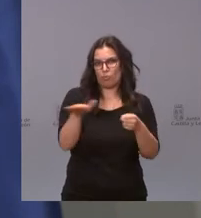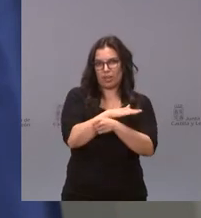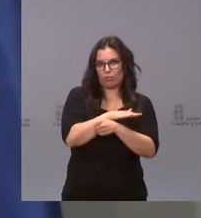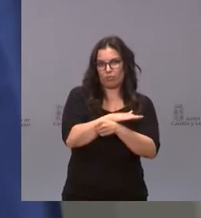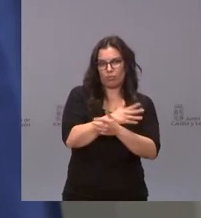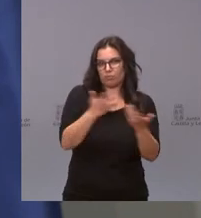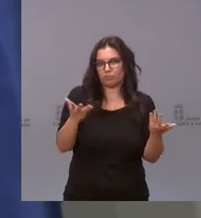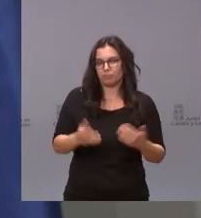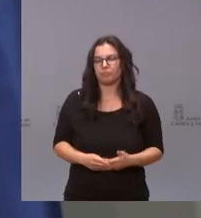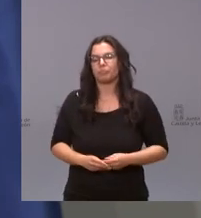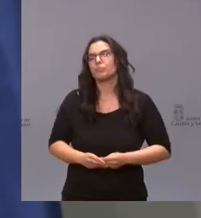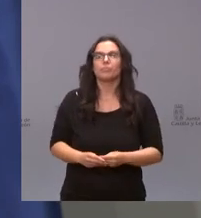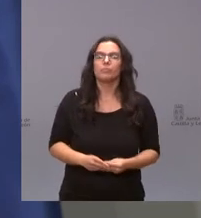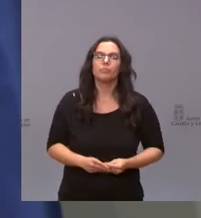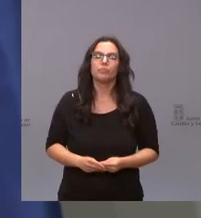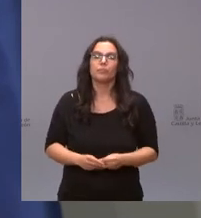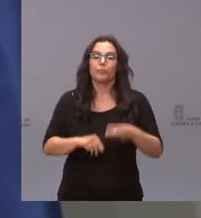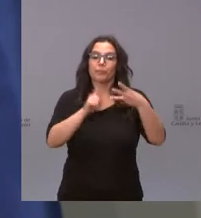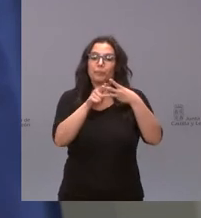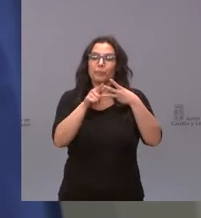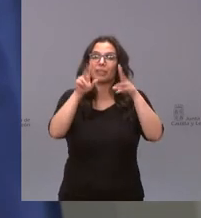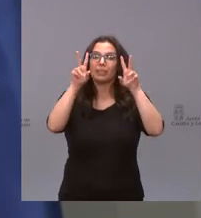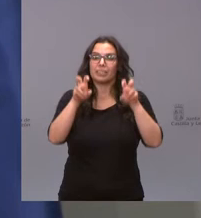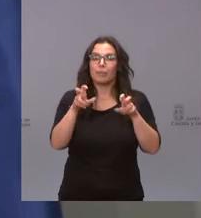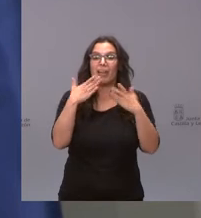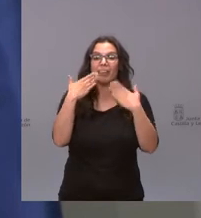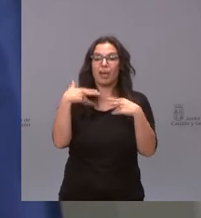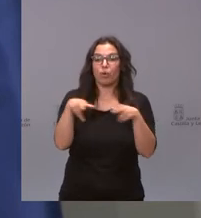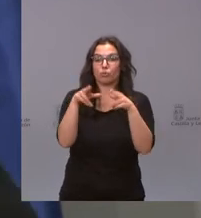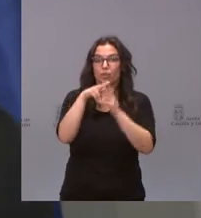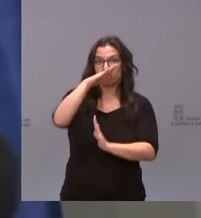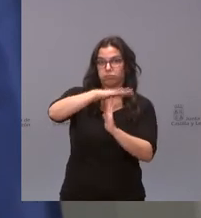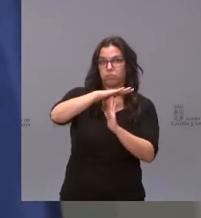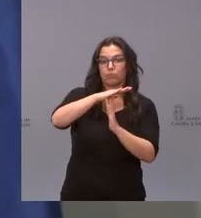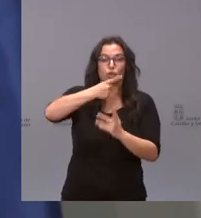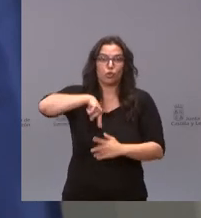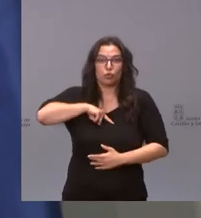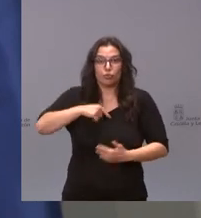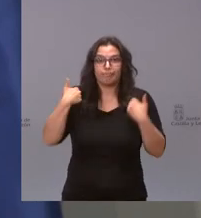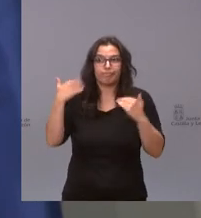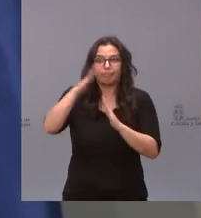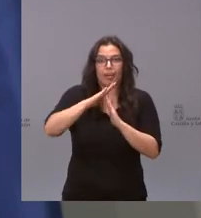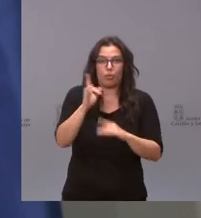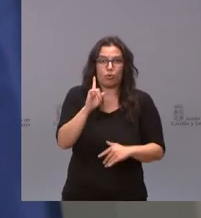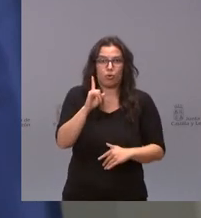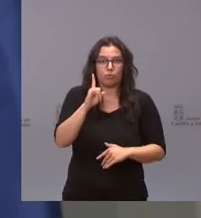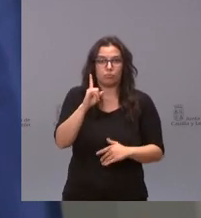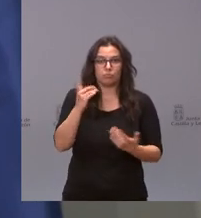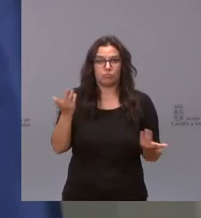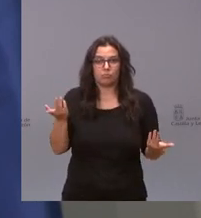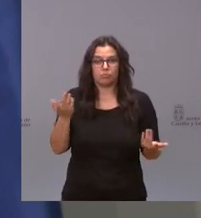sobre el asunto de la paralización del diálogo social mire nosotros no hemos paralizado el diálogo social no lo vamos a paralizar hemos